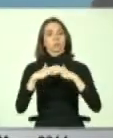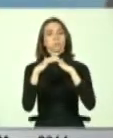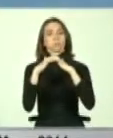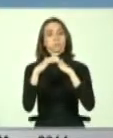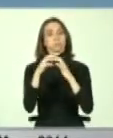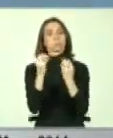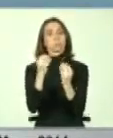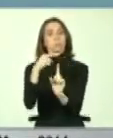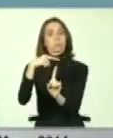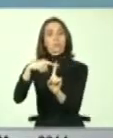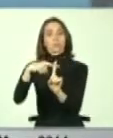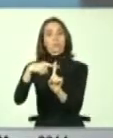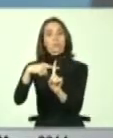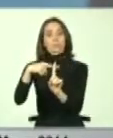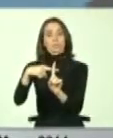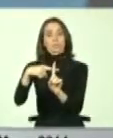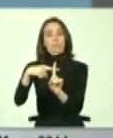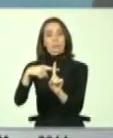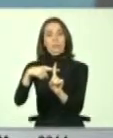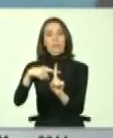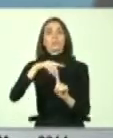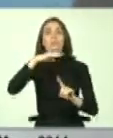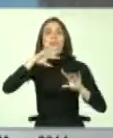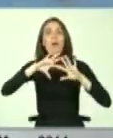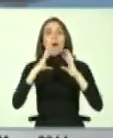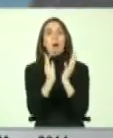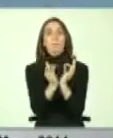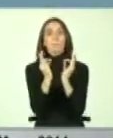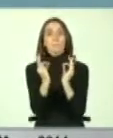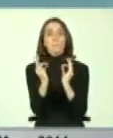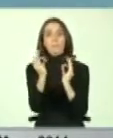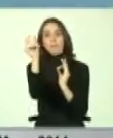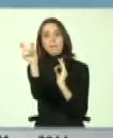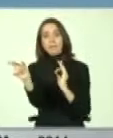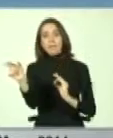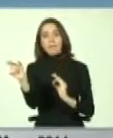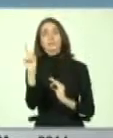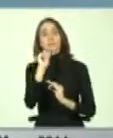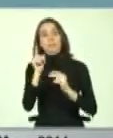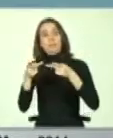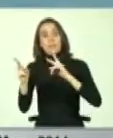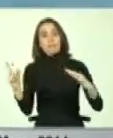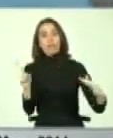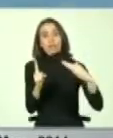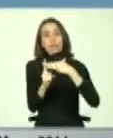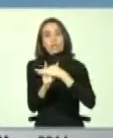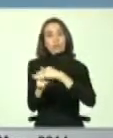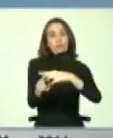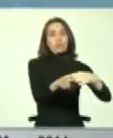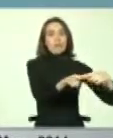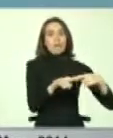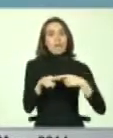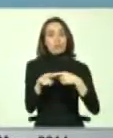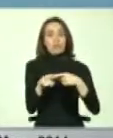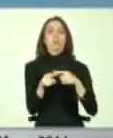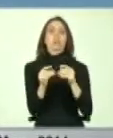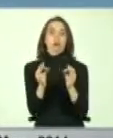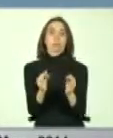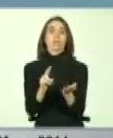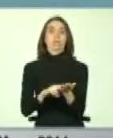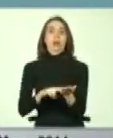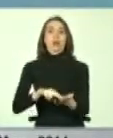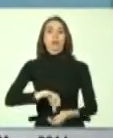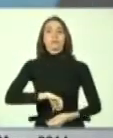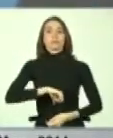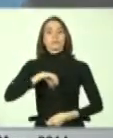positivo. La plena inclusión social de estos ciudadanos con derechos es una realidad que nos